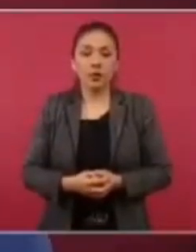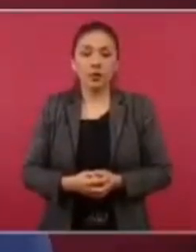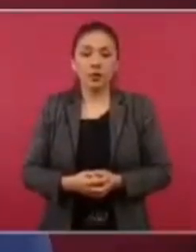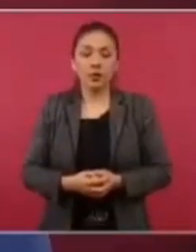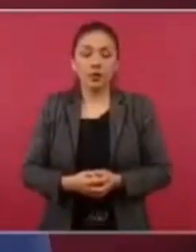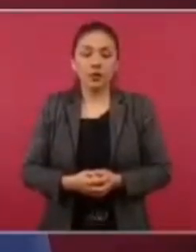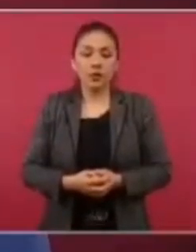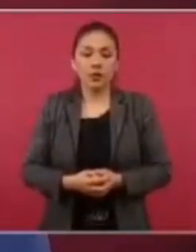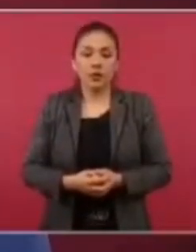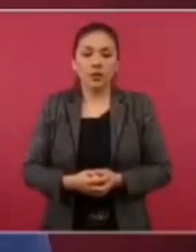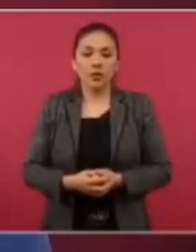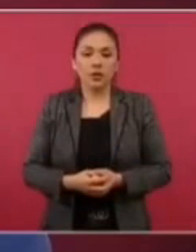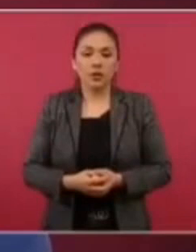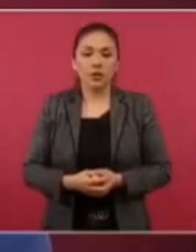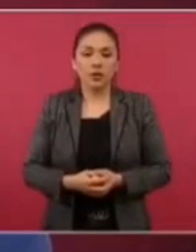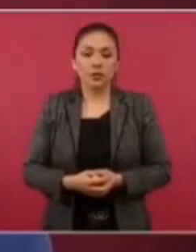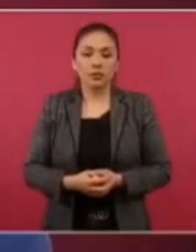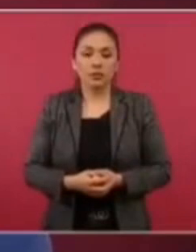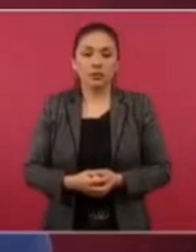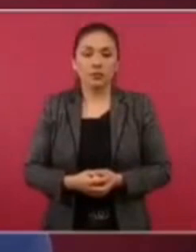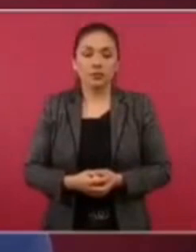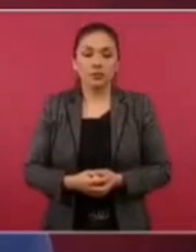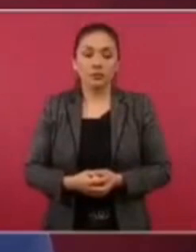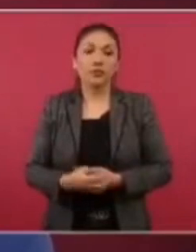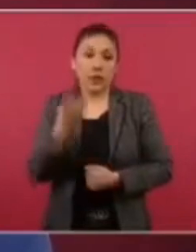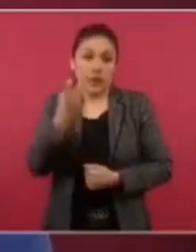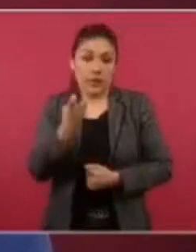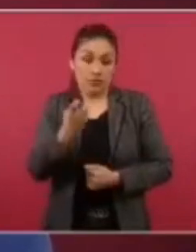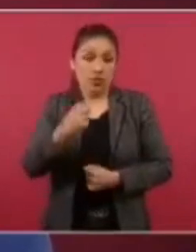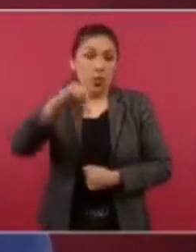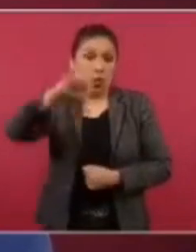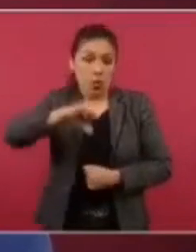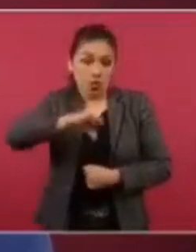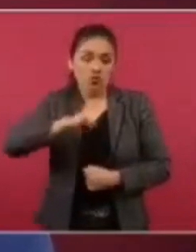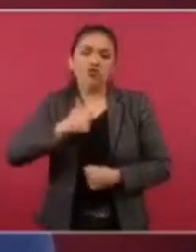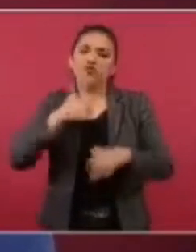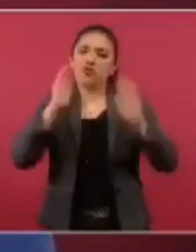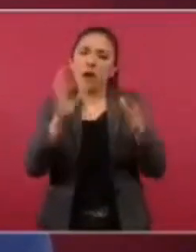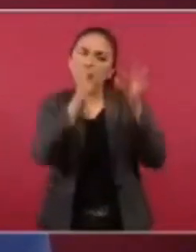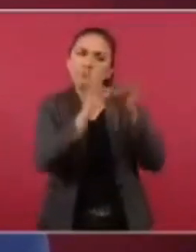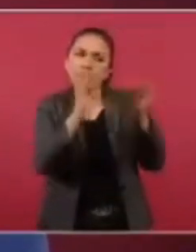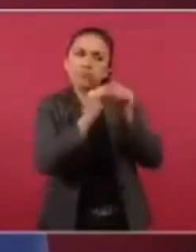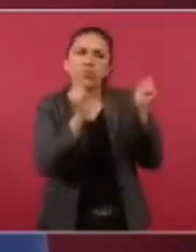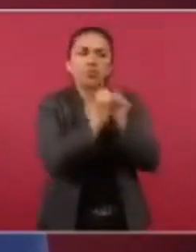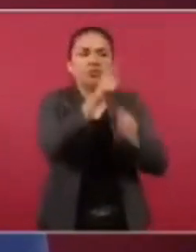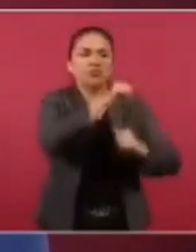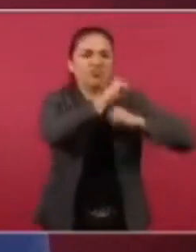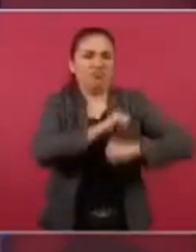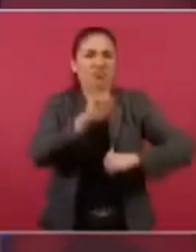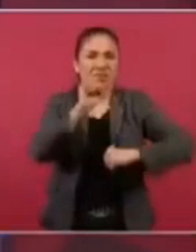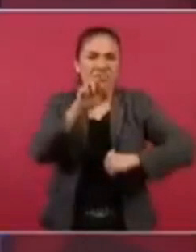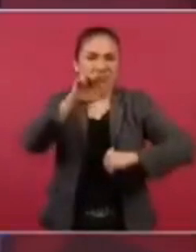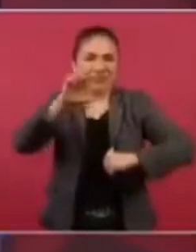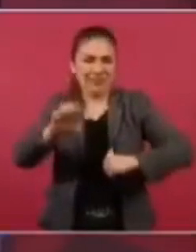Hoy le di instrucciones al secretario de Relaciones Exteriores